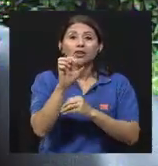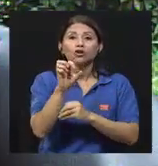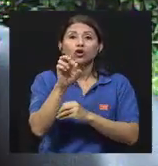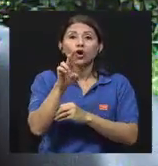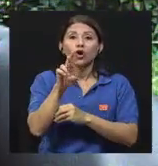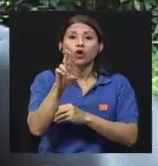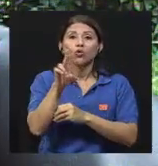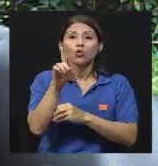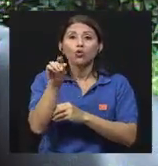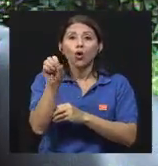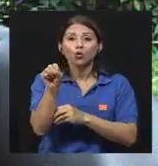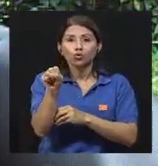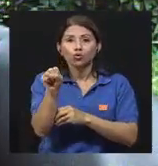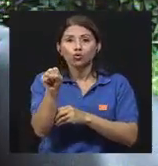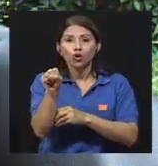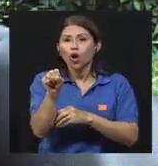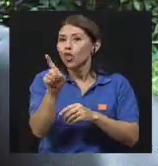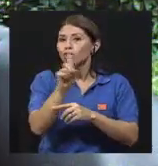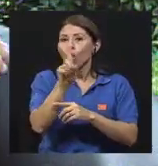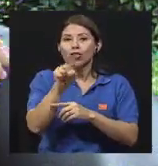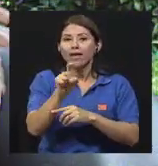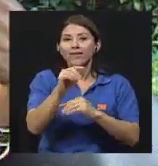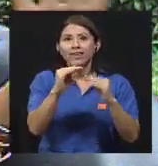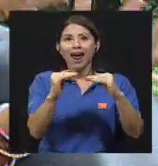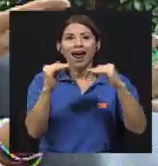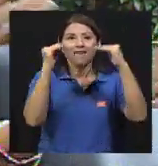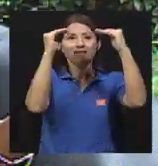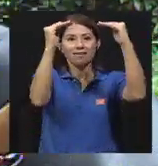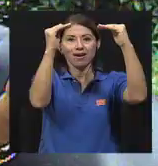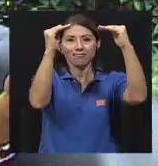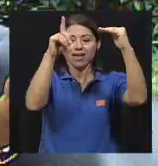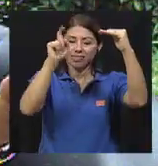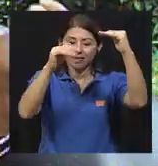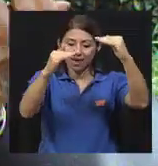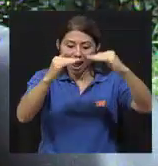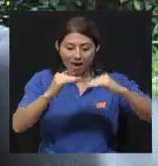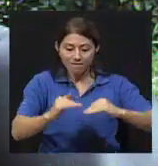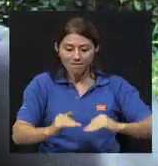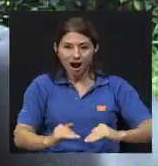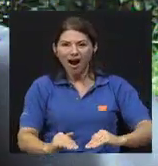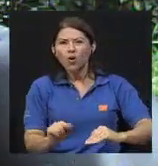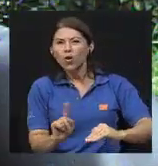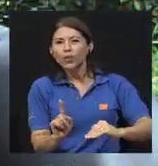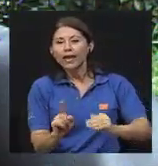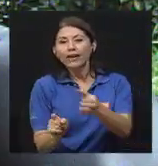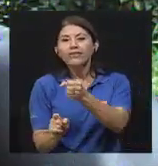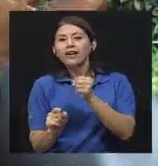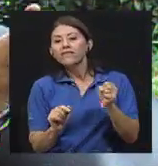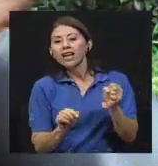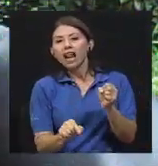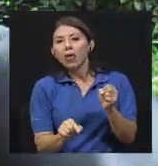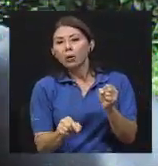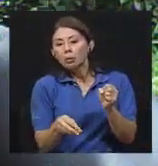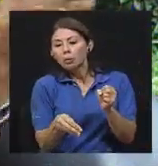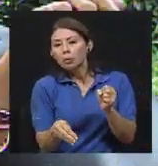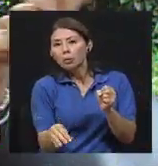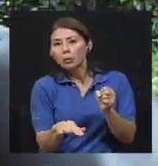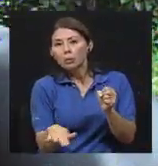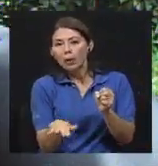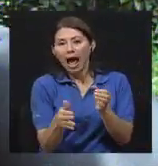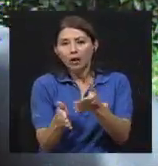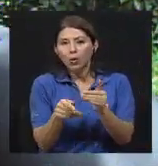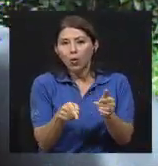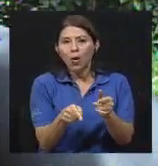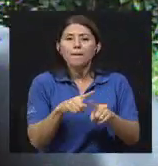refrigerador, sino en la inferior, por aquello que goteen y entonces van a contaminar los demás alimentos. Pero con respecto a uno, que a a veces se le